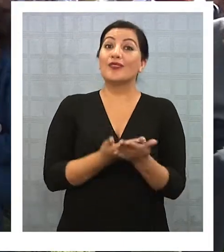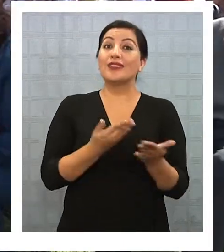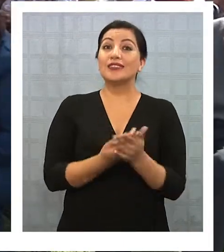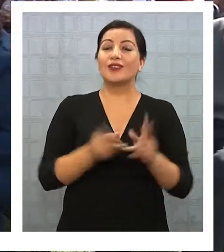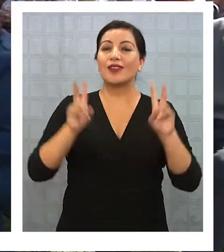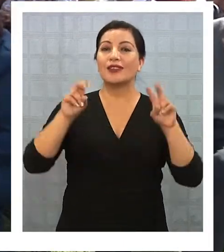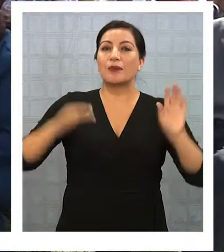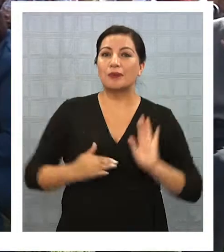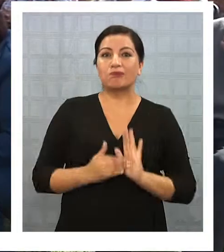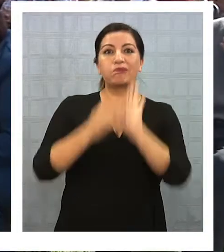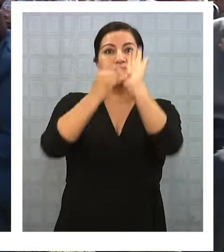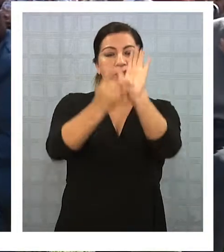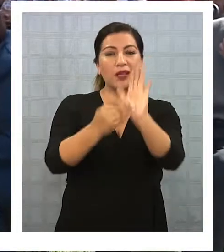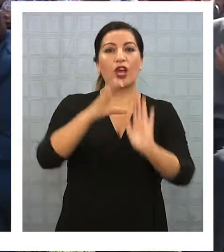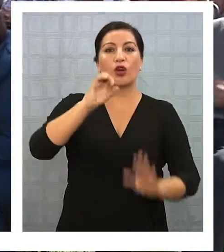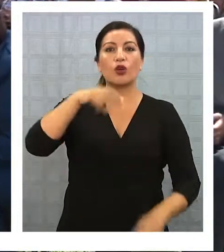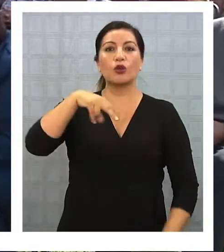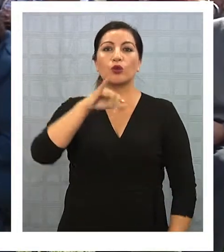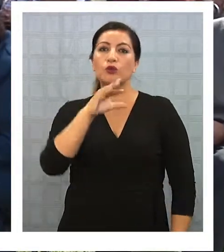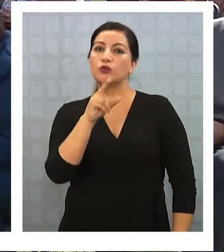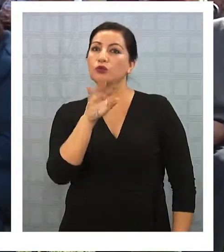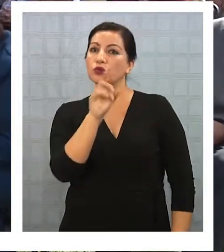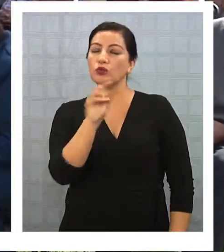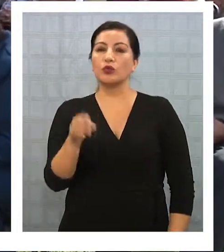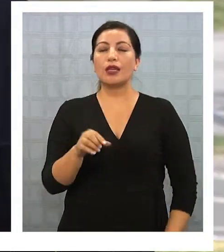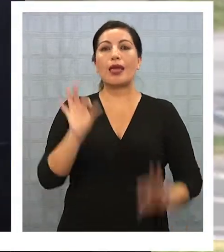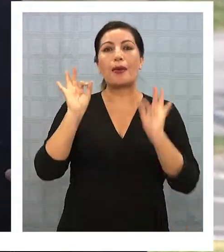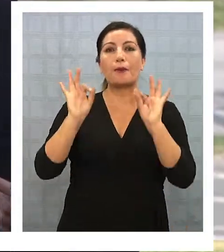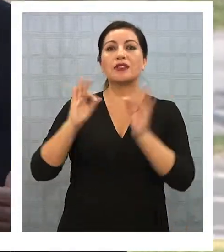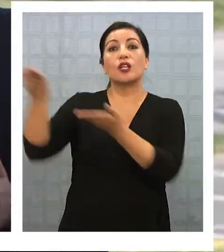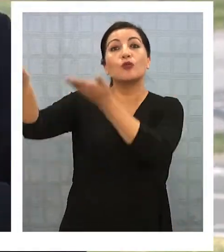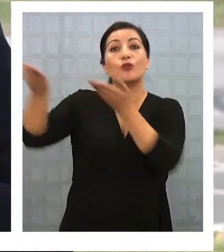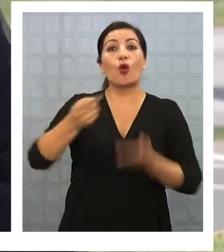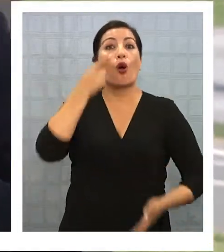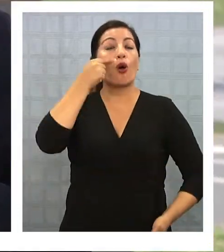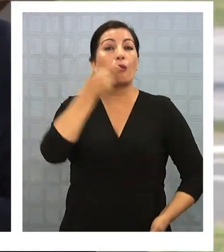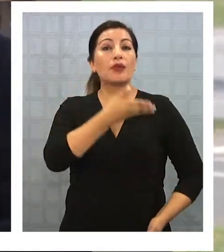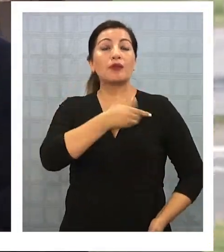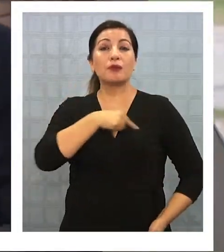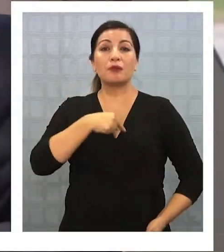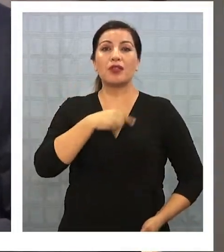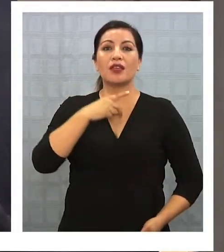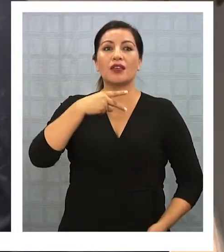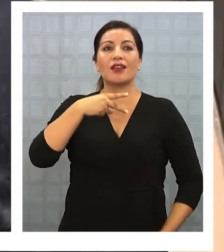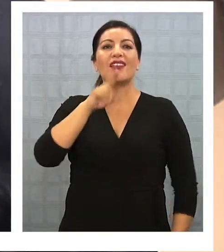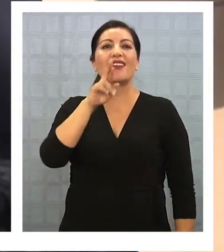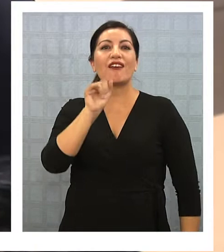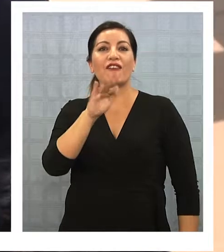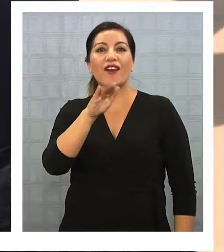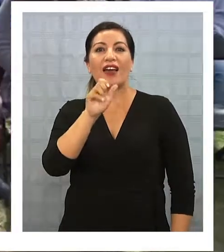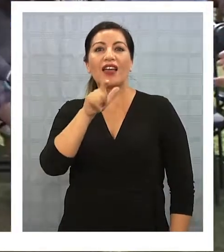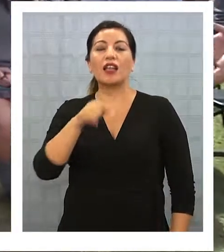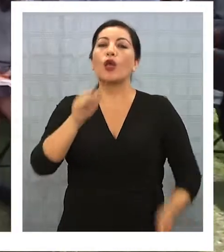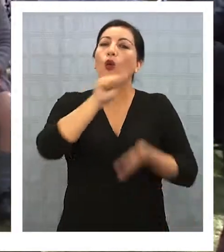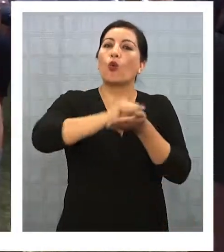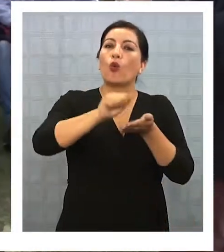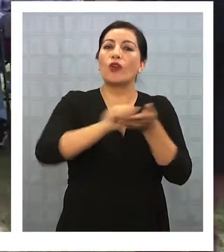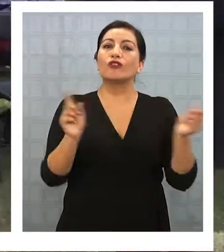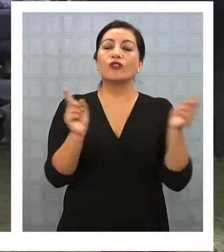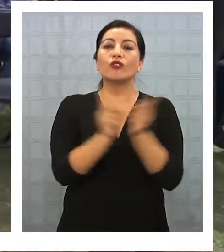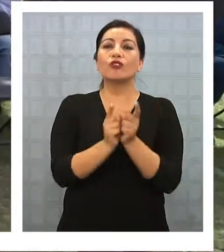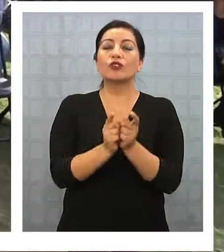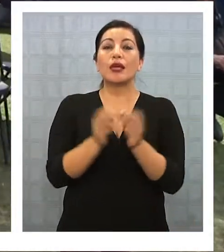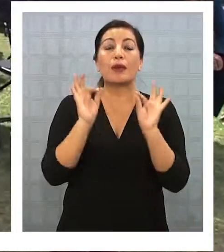el lanzamiento del concurso, especialmente invitado, el escritor Rafael Gumusio realizó un taller de cuentos breves a un grupo de